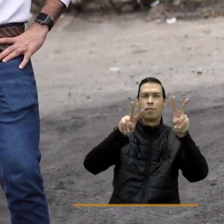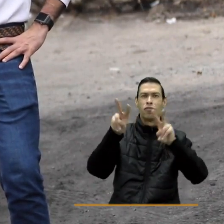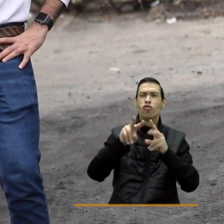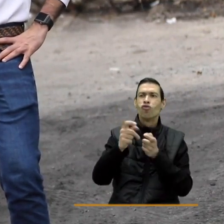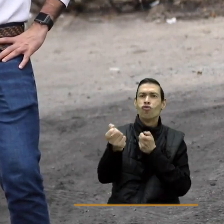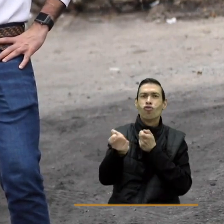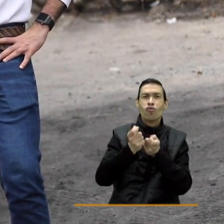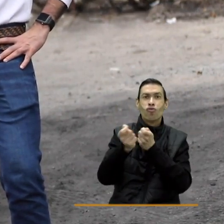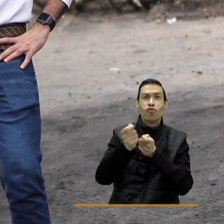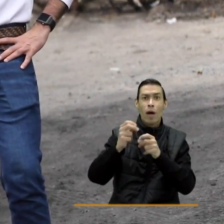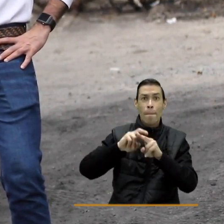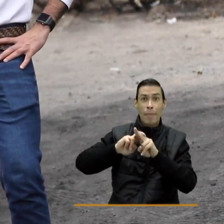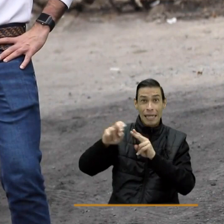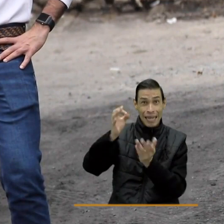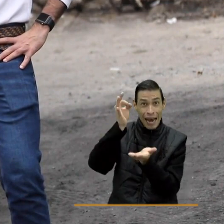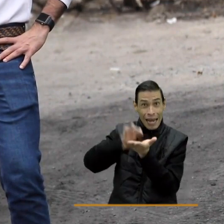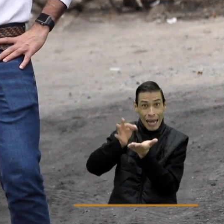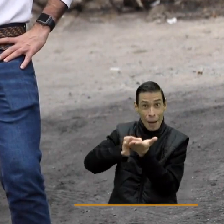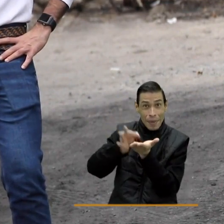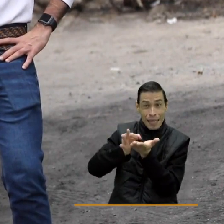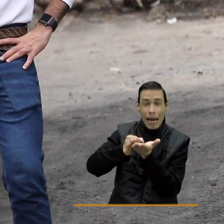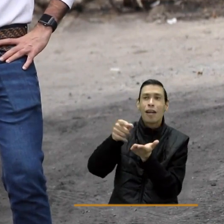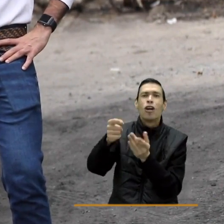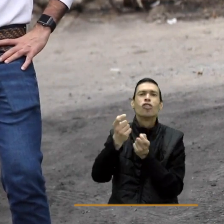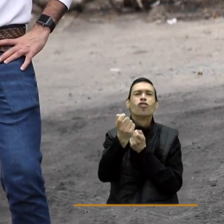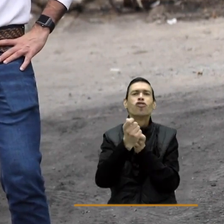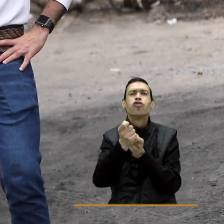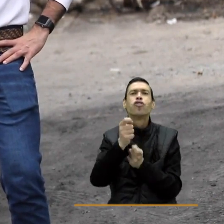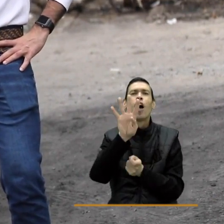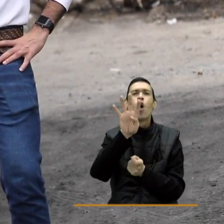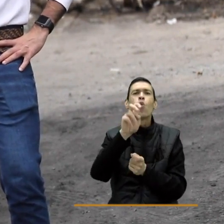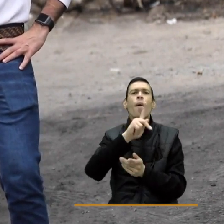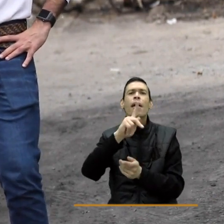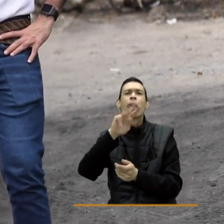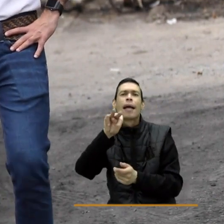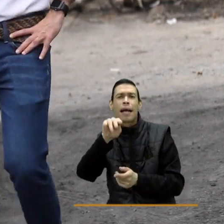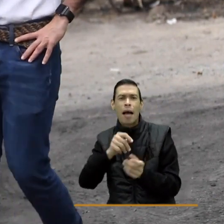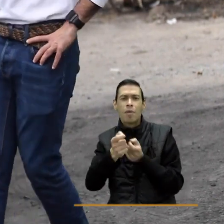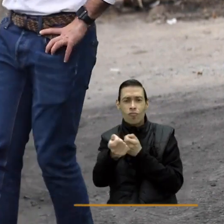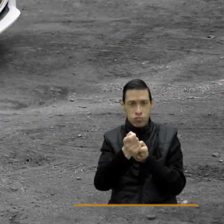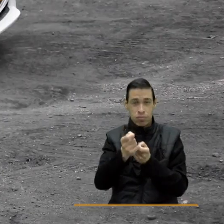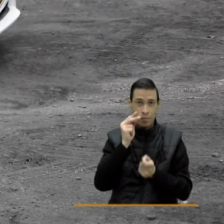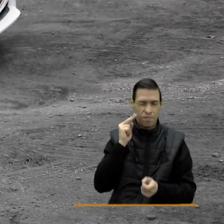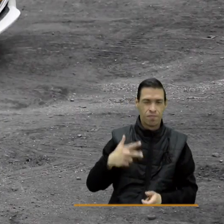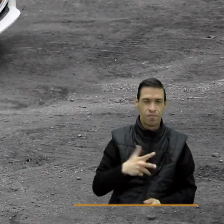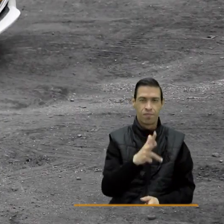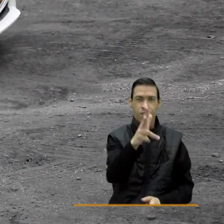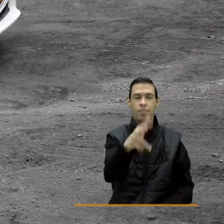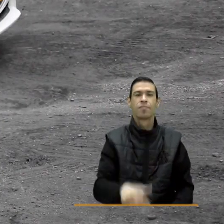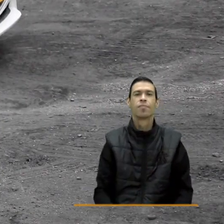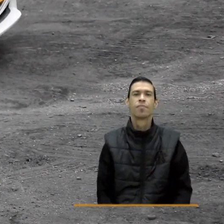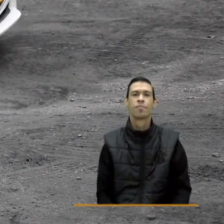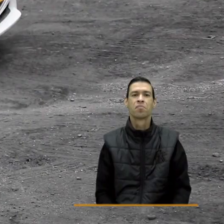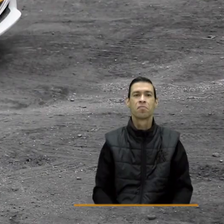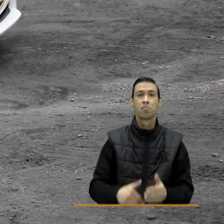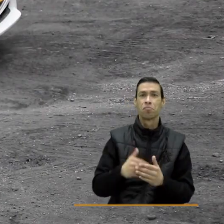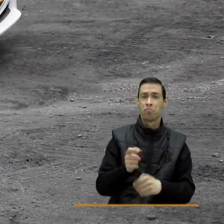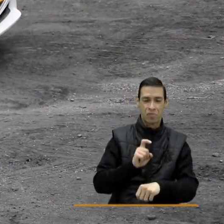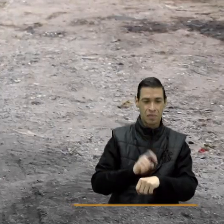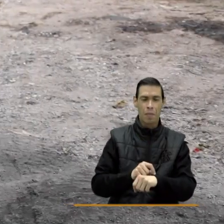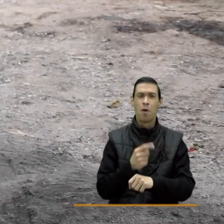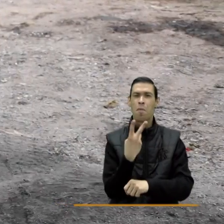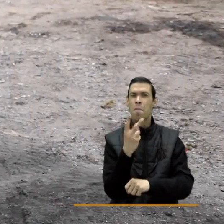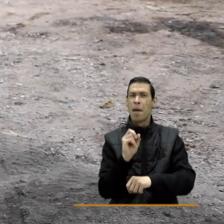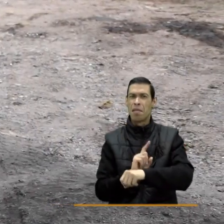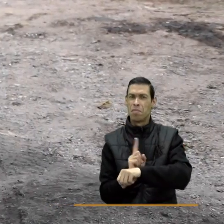9 kilómetros de la capital del departamento Manizales. Acompáñanos en este pintoresco viaje. Para llegar a mi destino inicio un recorrido de